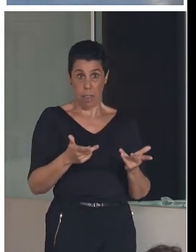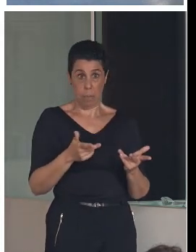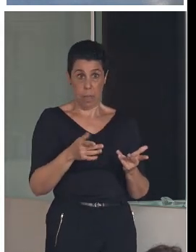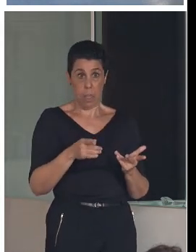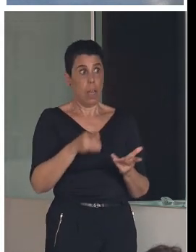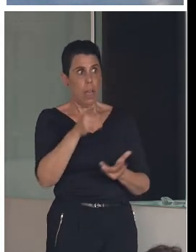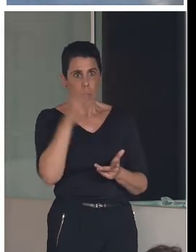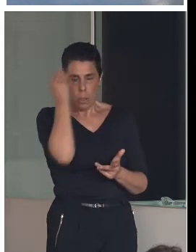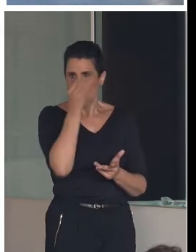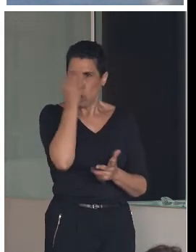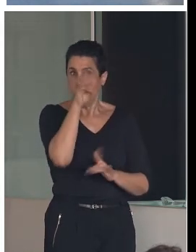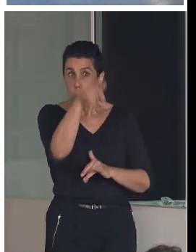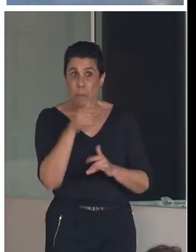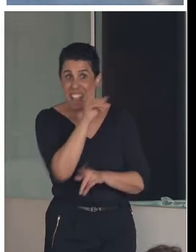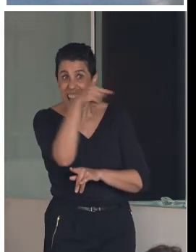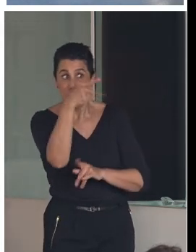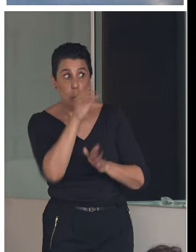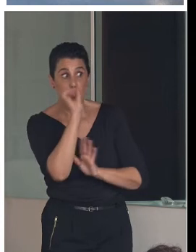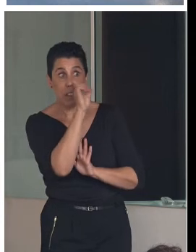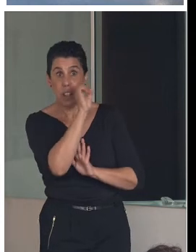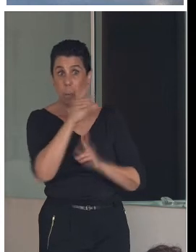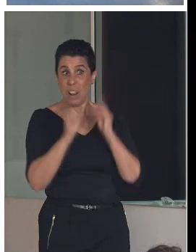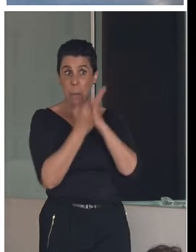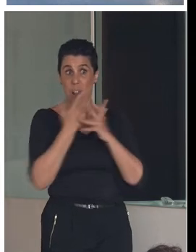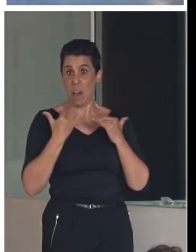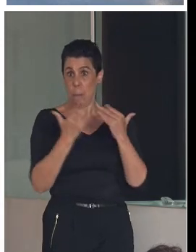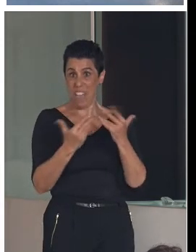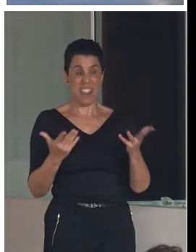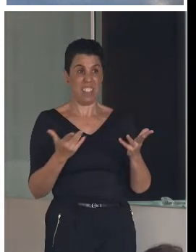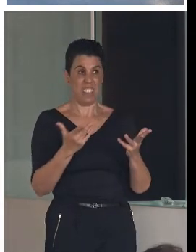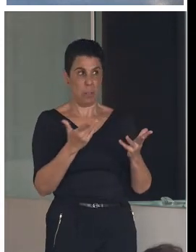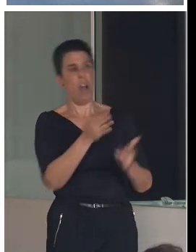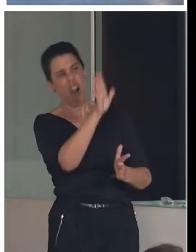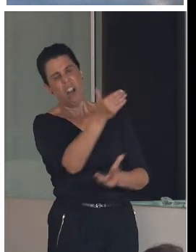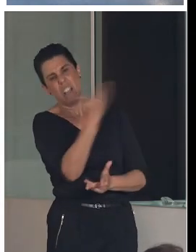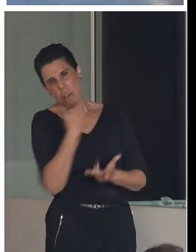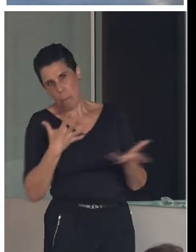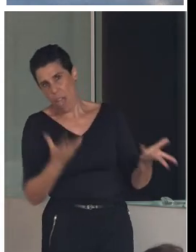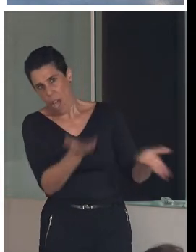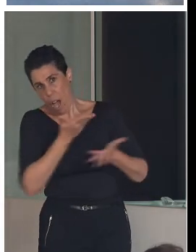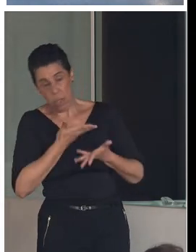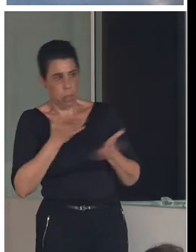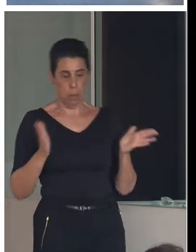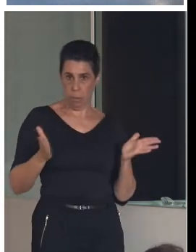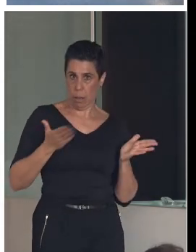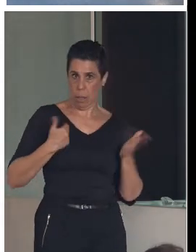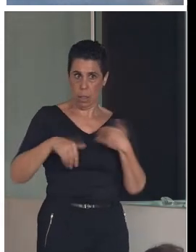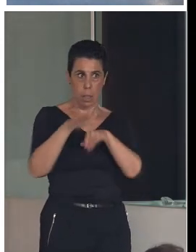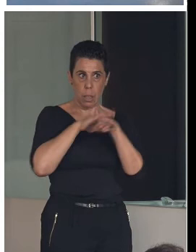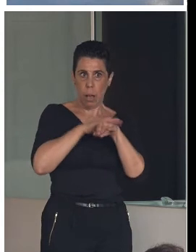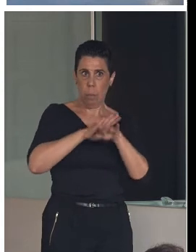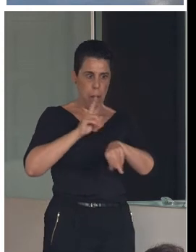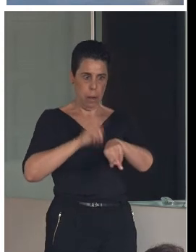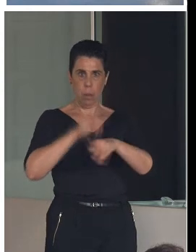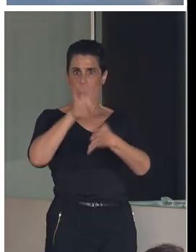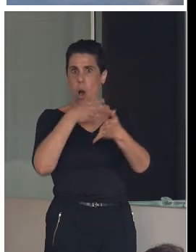que te van a llamar a la puerta de tu piso y te van a decir, oiga, no sé qué, puedes hacerme esto, pero perdone, que no estoy en horario de trabajo,